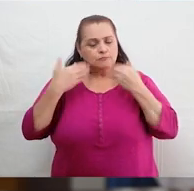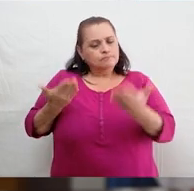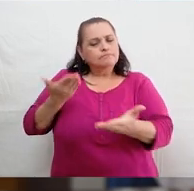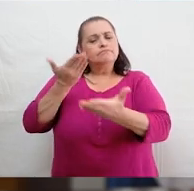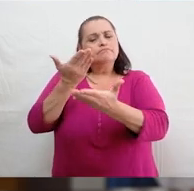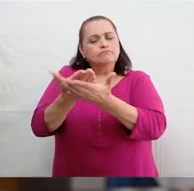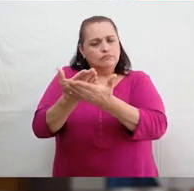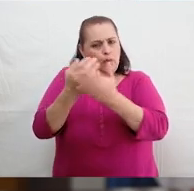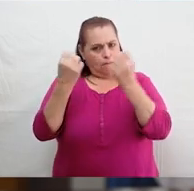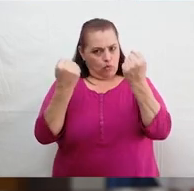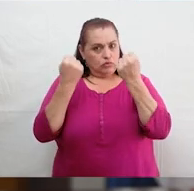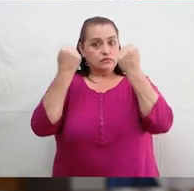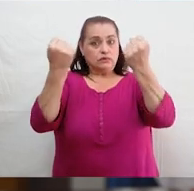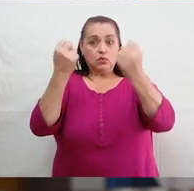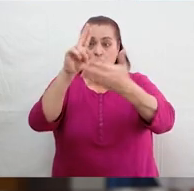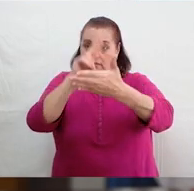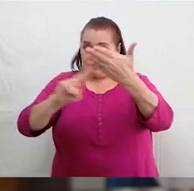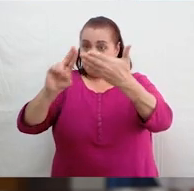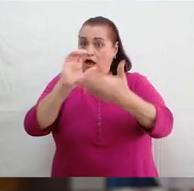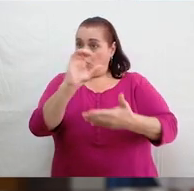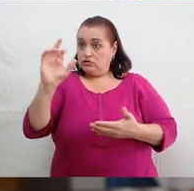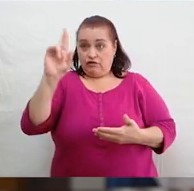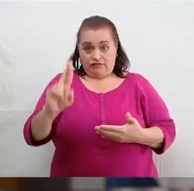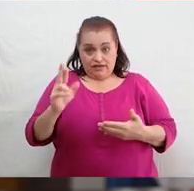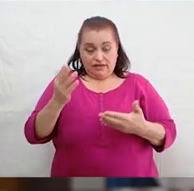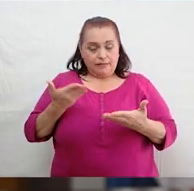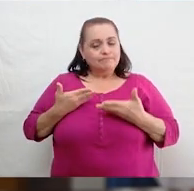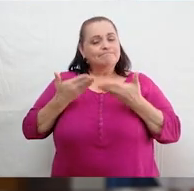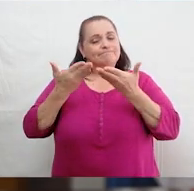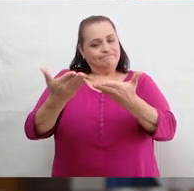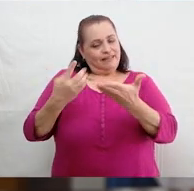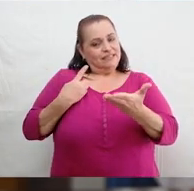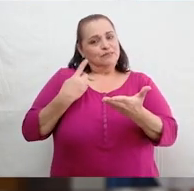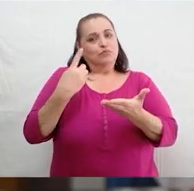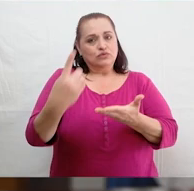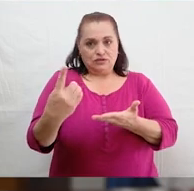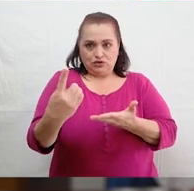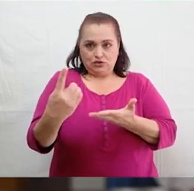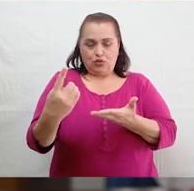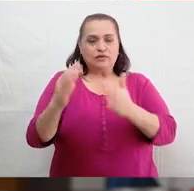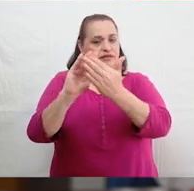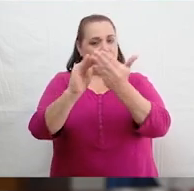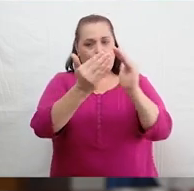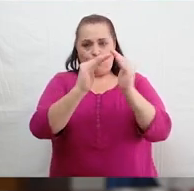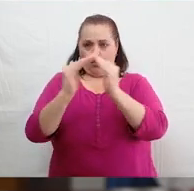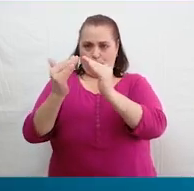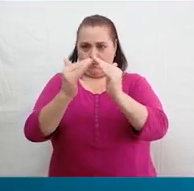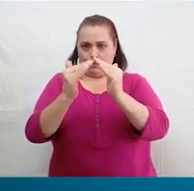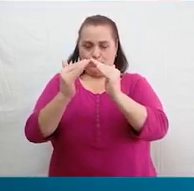de la Universidad de Costa Rica a disposición del pueblo.